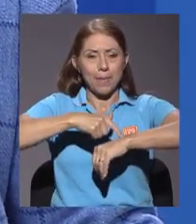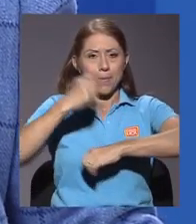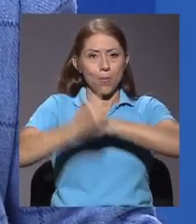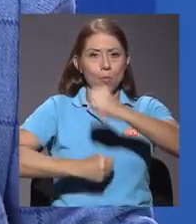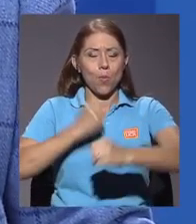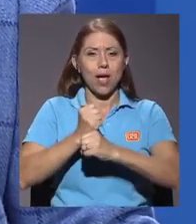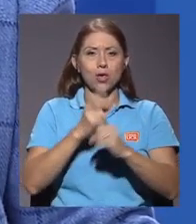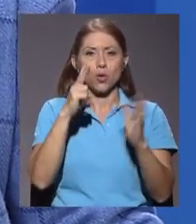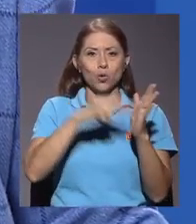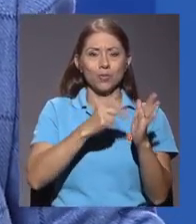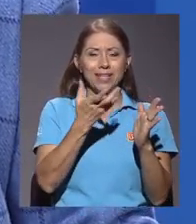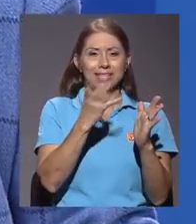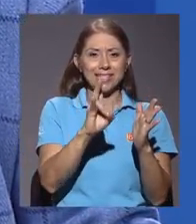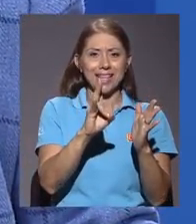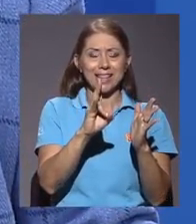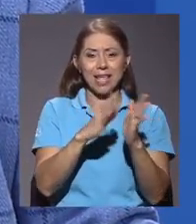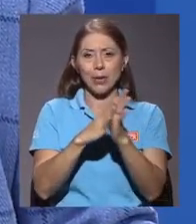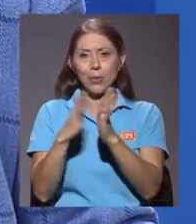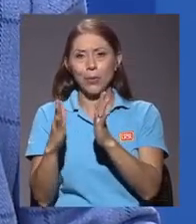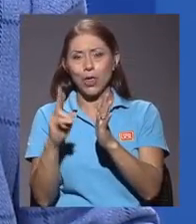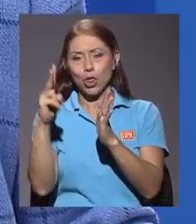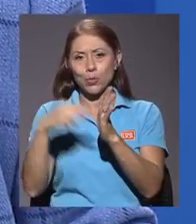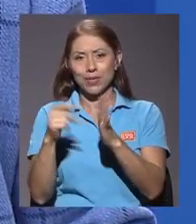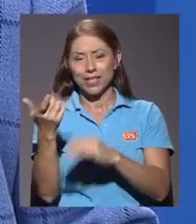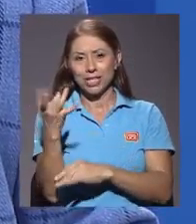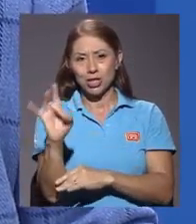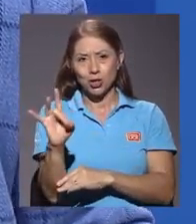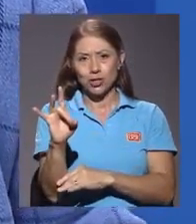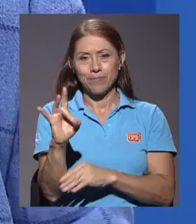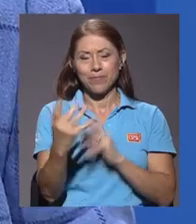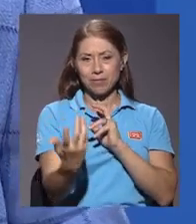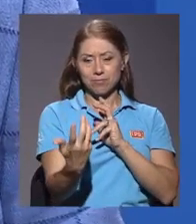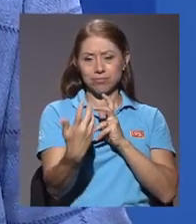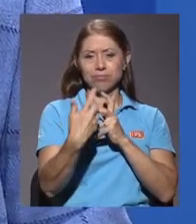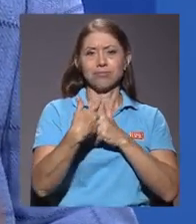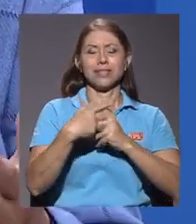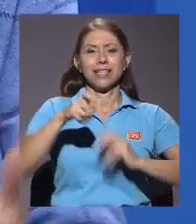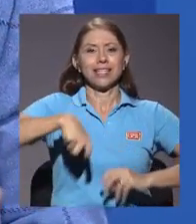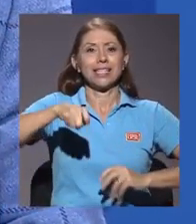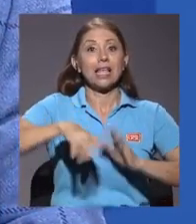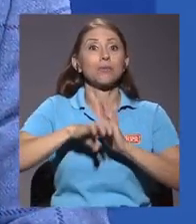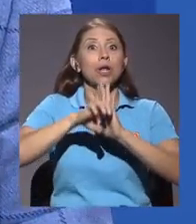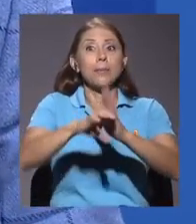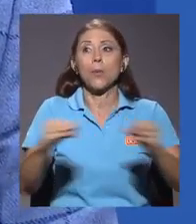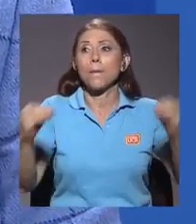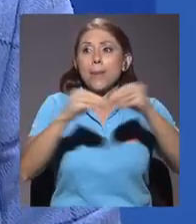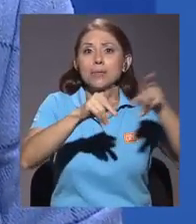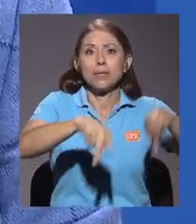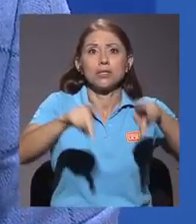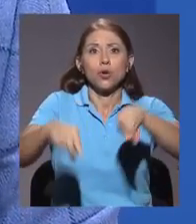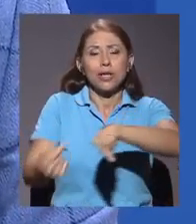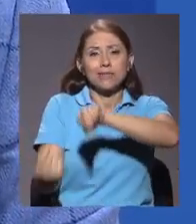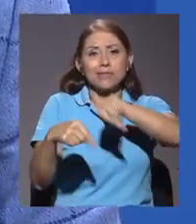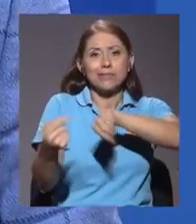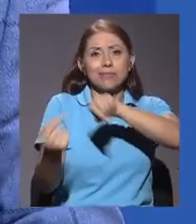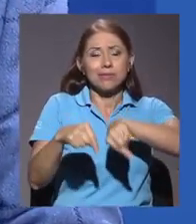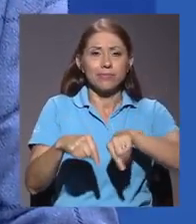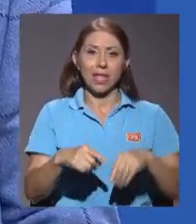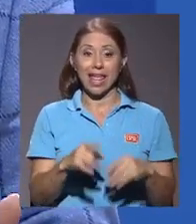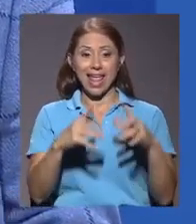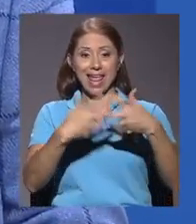y 2018 y responden a necesidades como el aumento de cupos, la sofisticación de equipos,